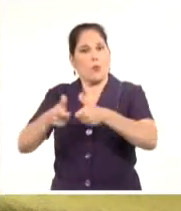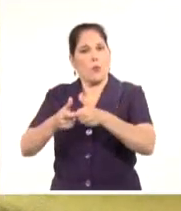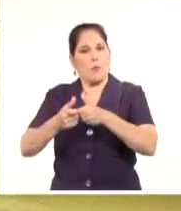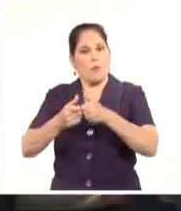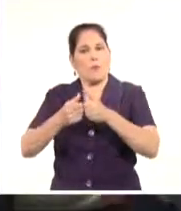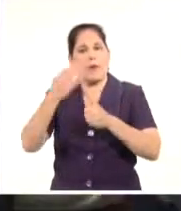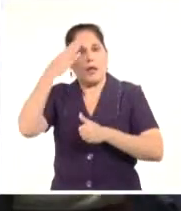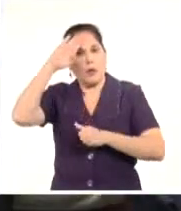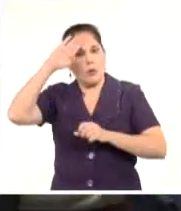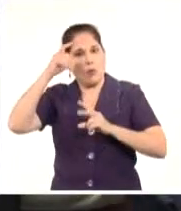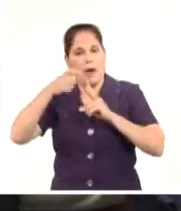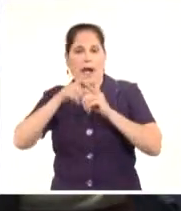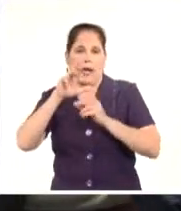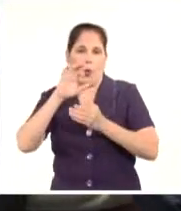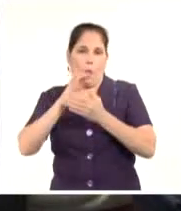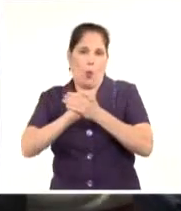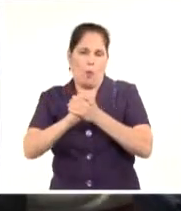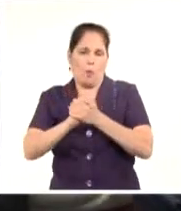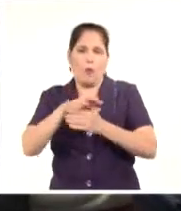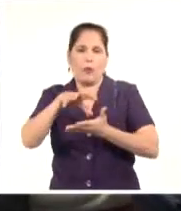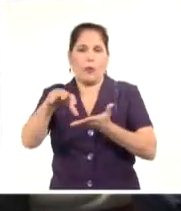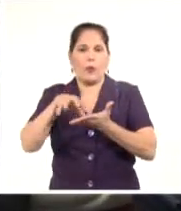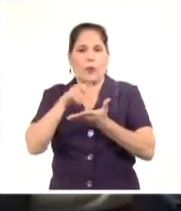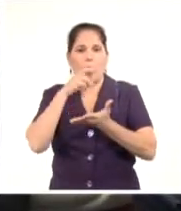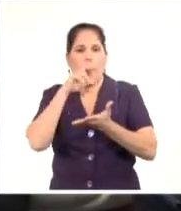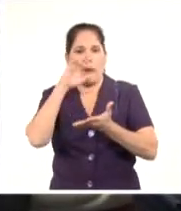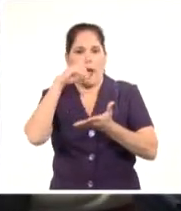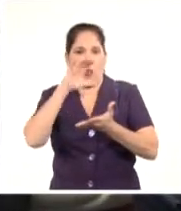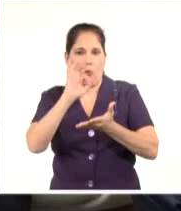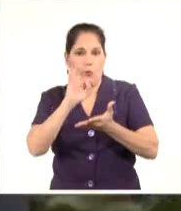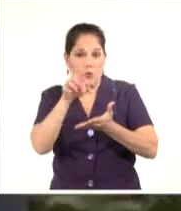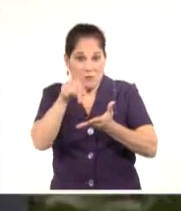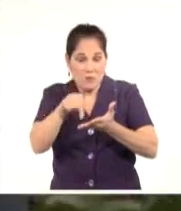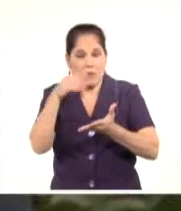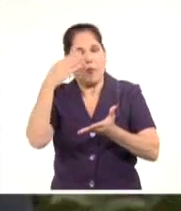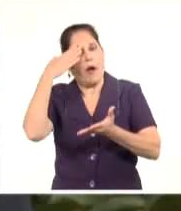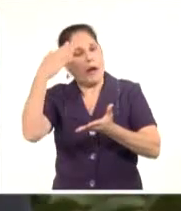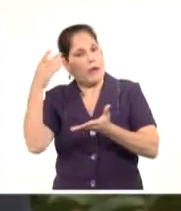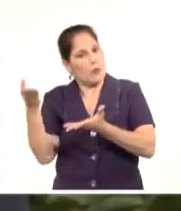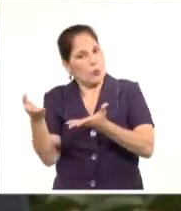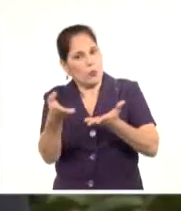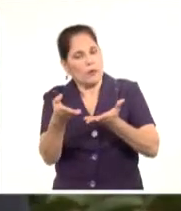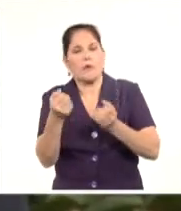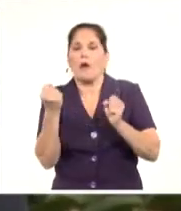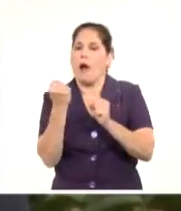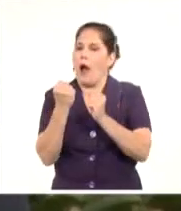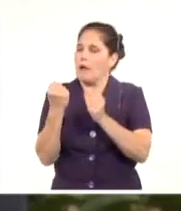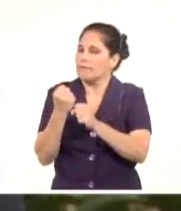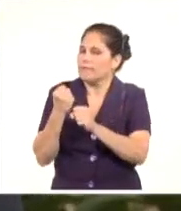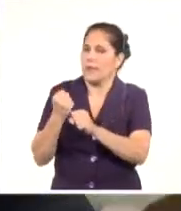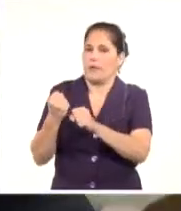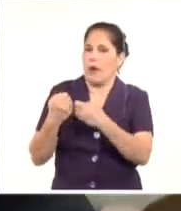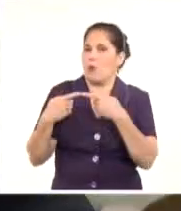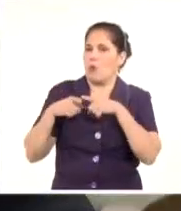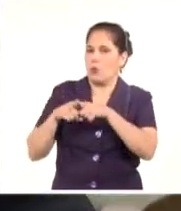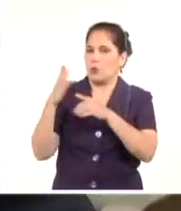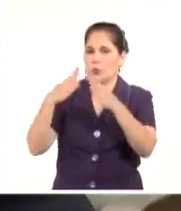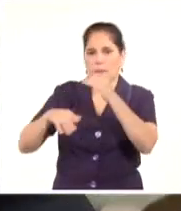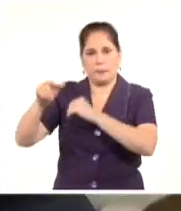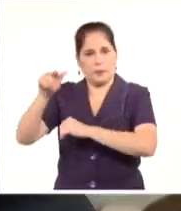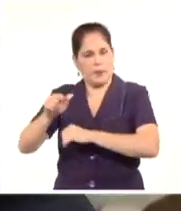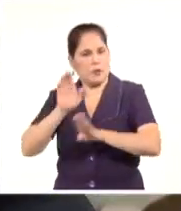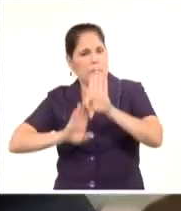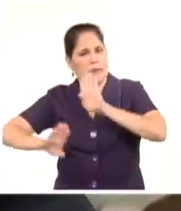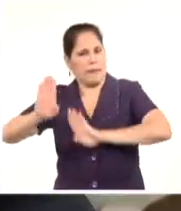en Barbados. El mandatario aprovechó la ocasión para agradecer el apoyo brindado por el gobierno de Bahamas y su primer ministro en